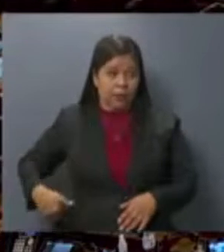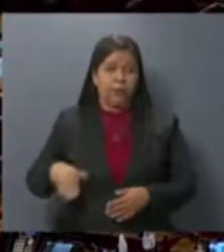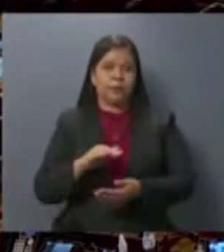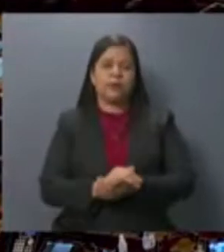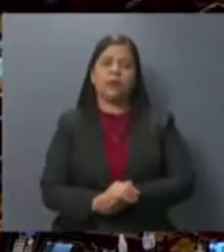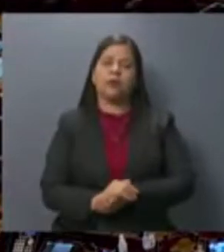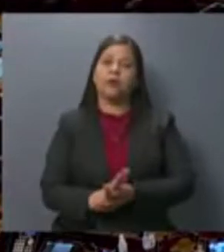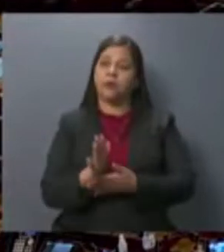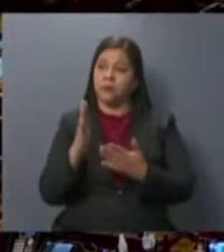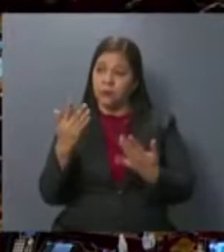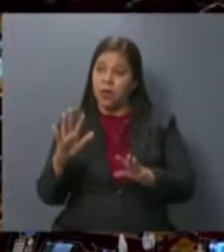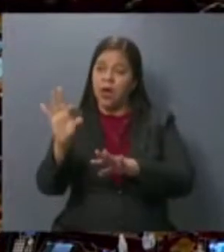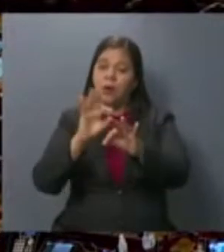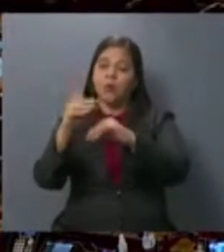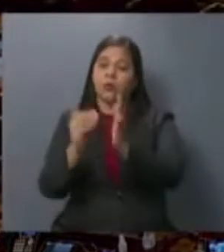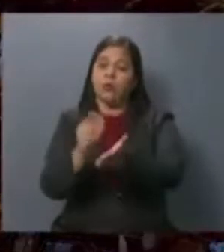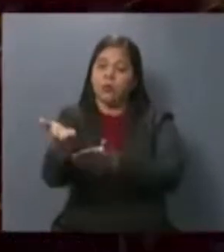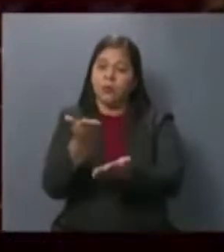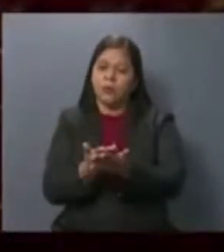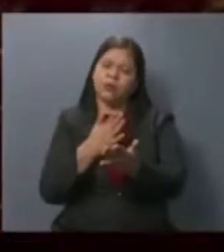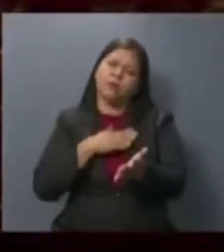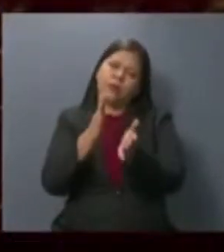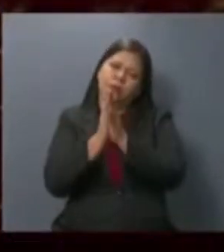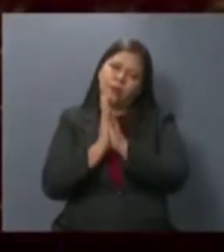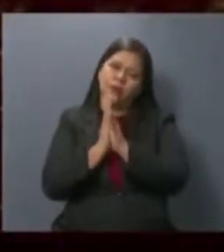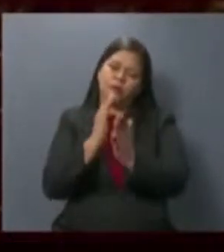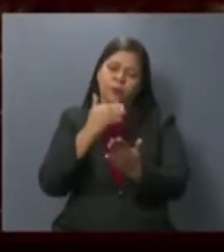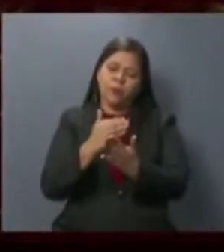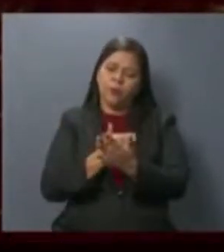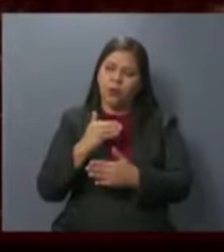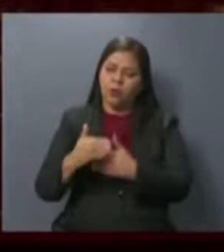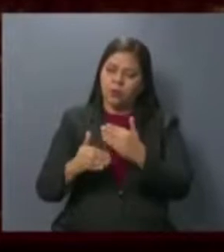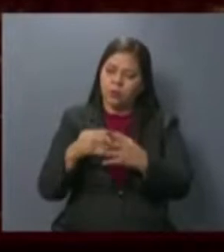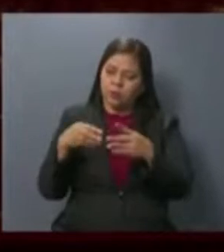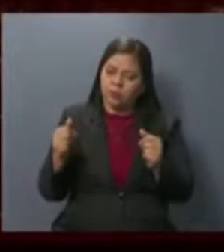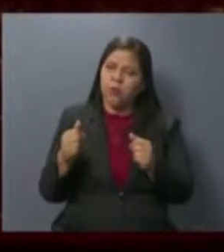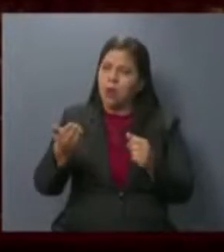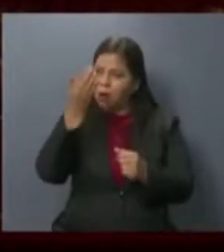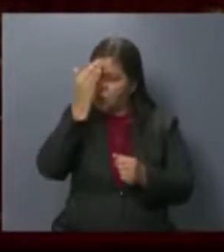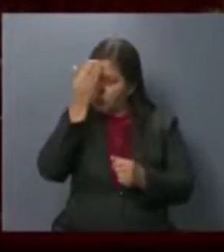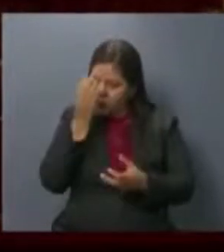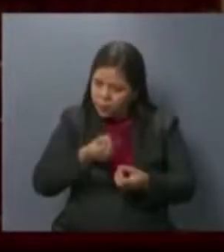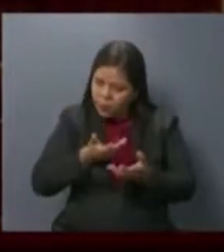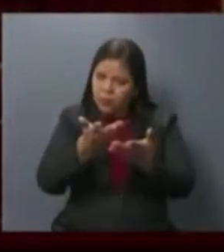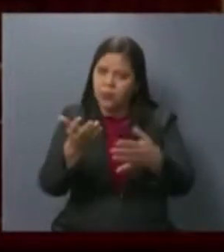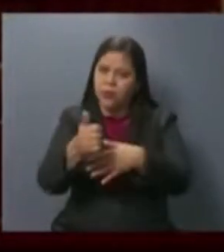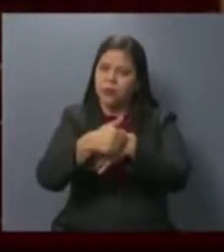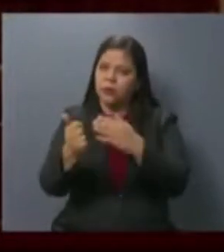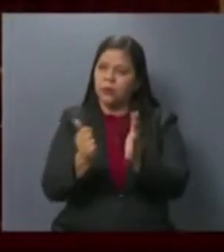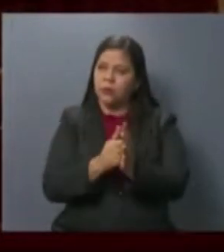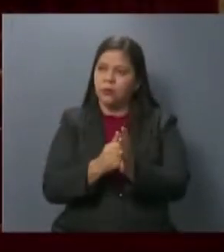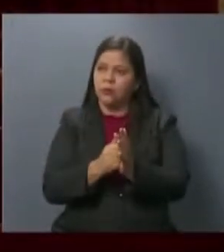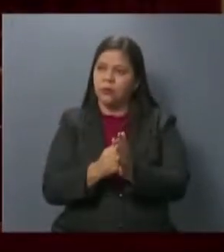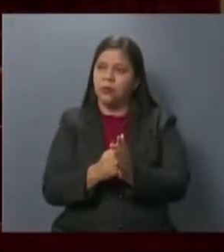Por iniciativa de varios diputados, solicito que se incluya con dispensa de trámite a conocimiento de este pleno legislativo